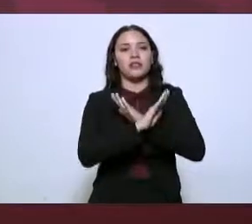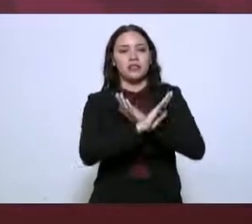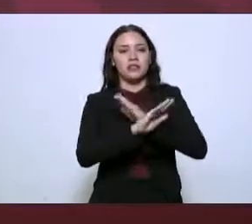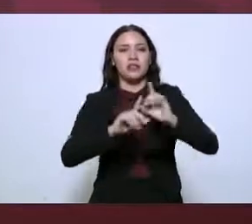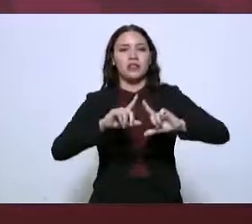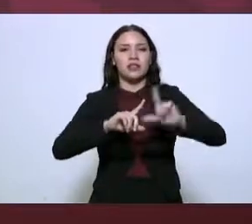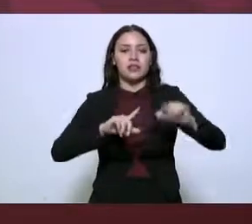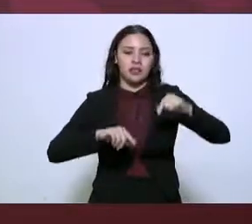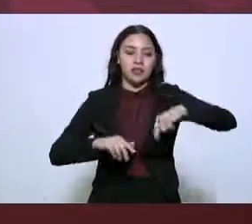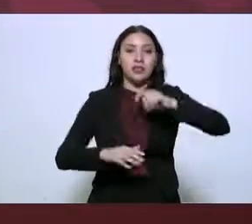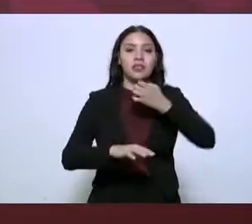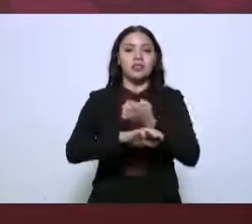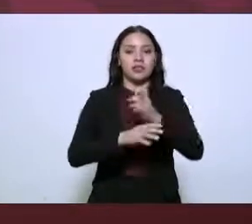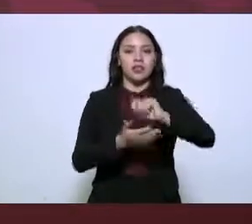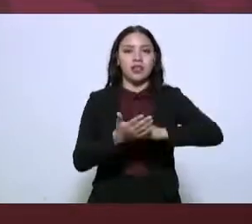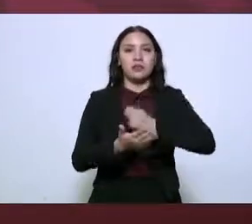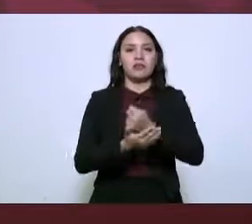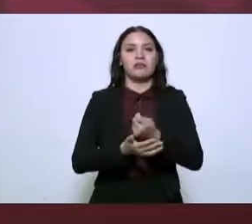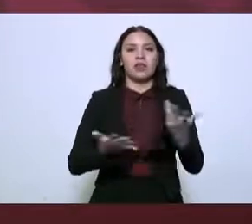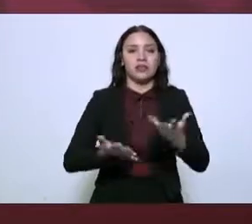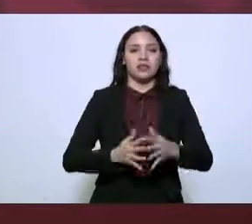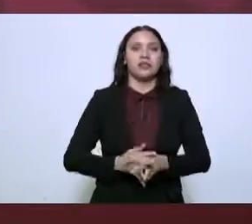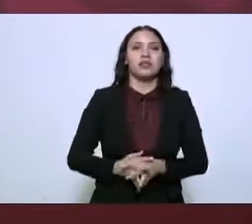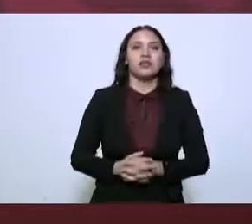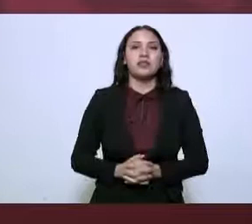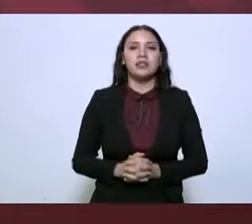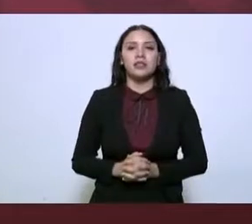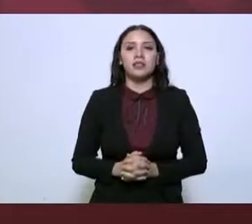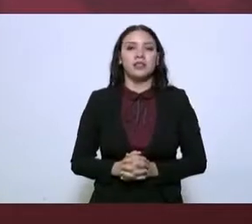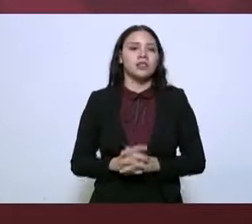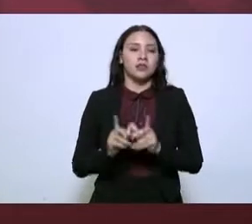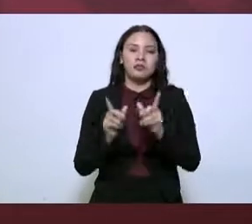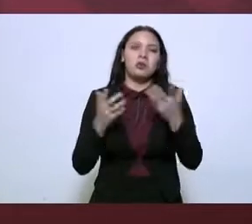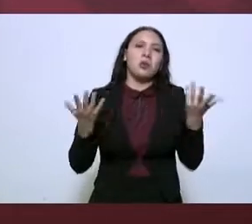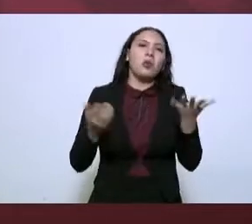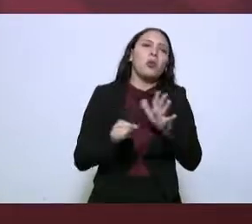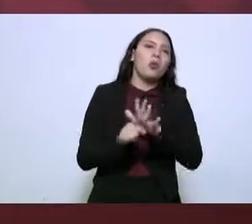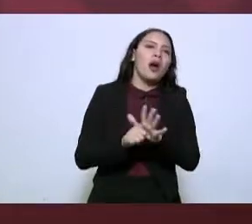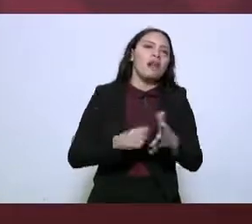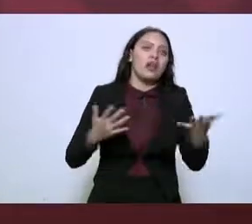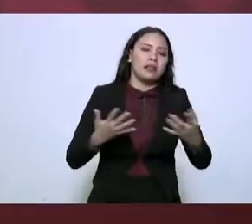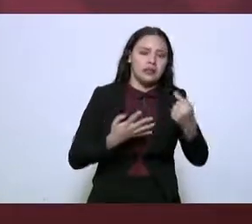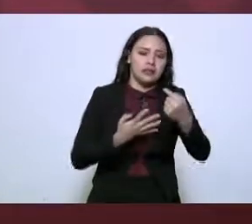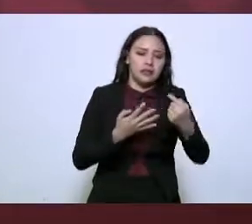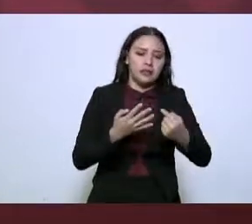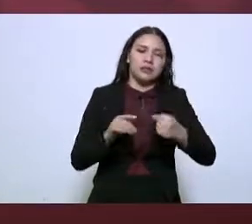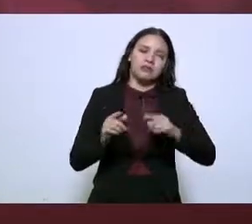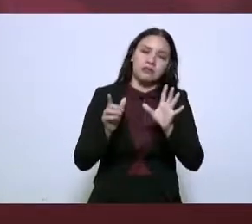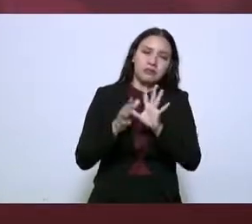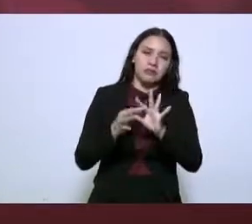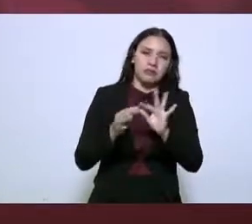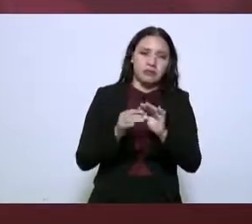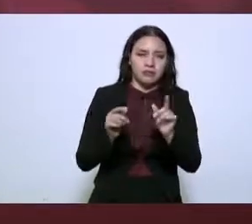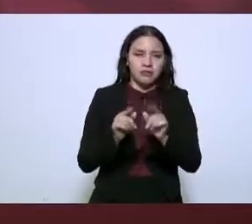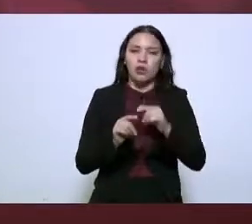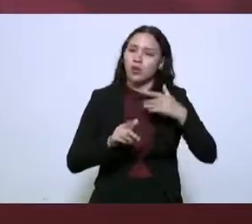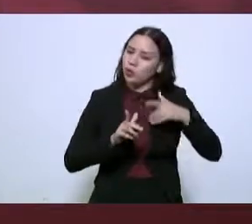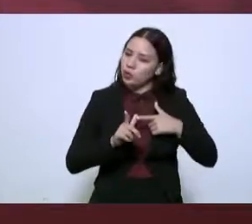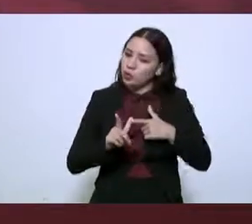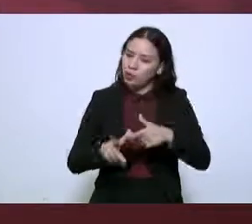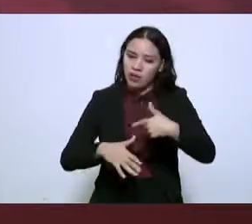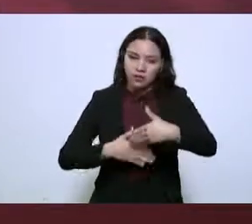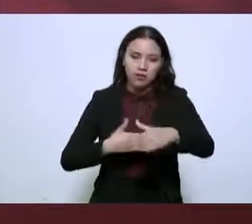aquí en el estado de Tamaulipas, con algunas acciones que hemos desarrollado y que continuaremos desarrollando.